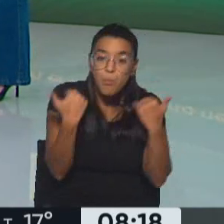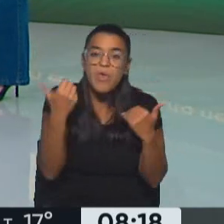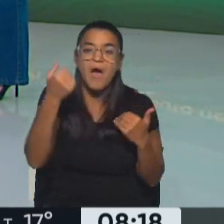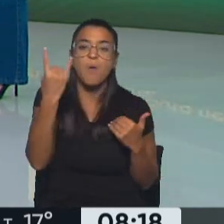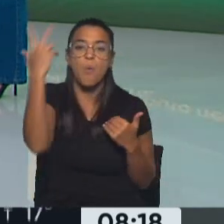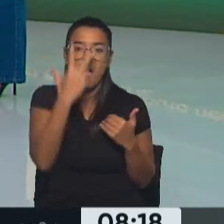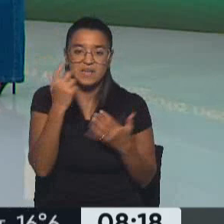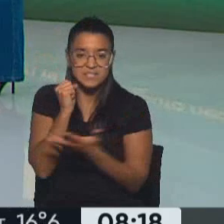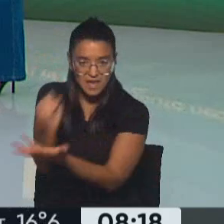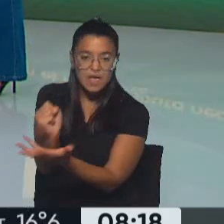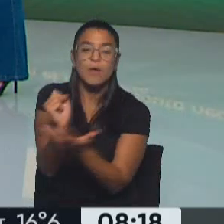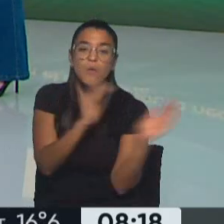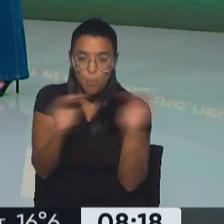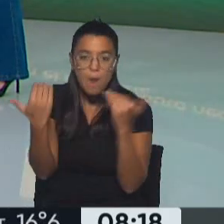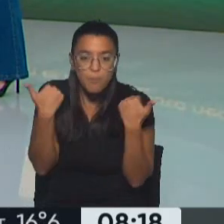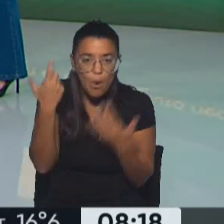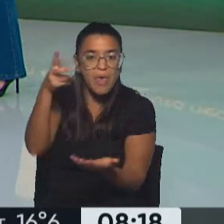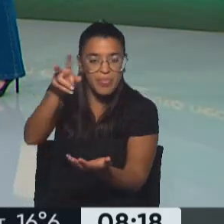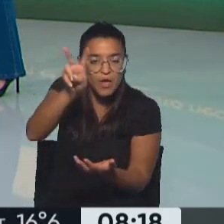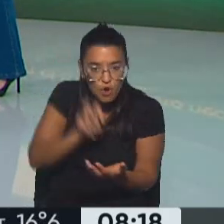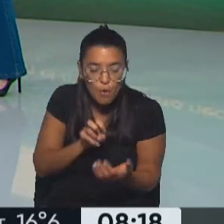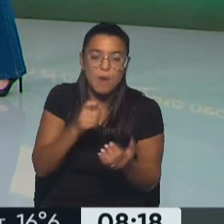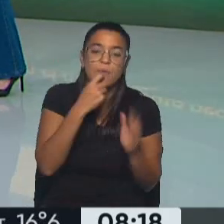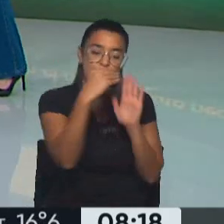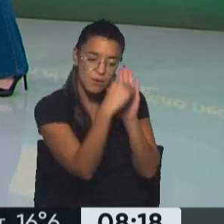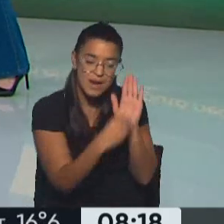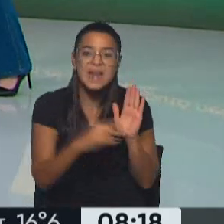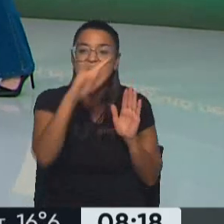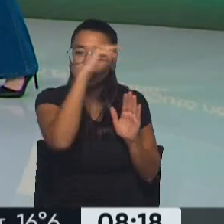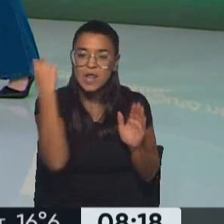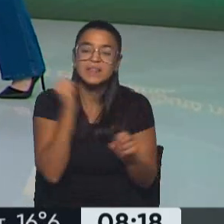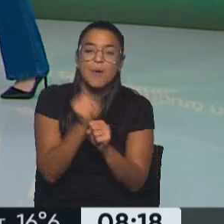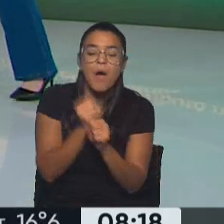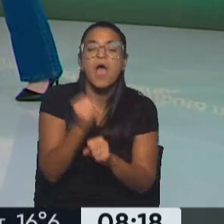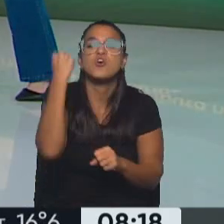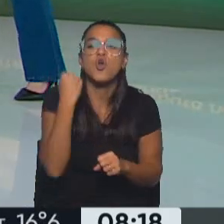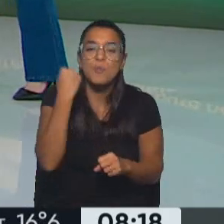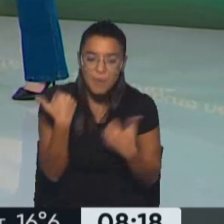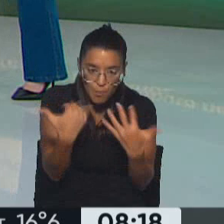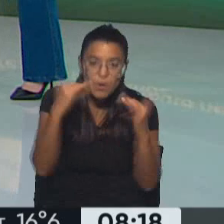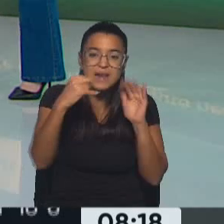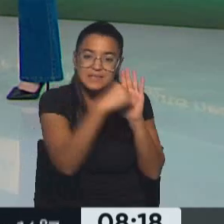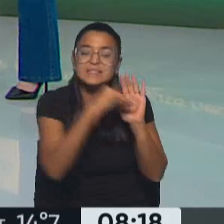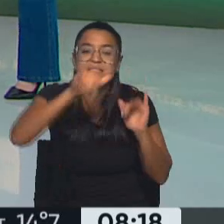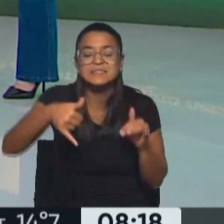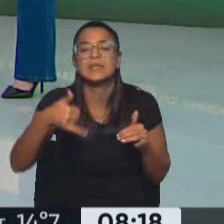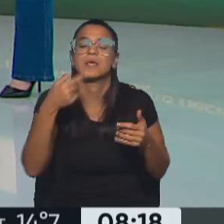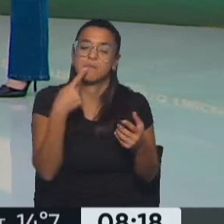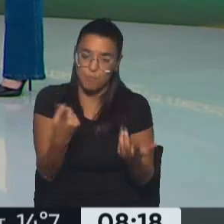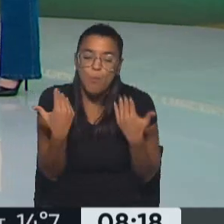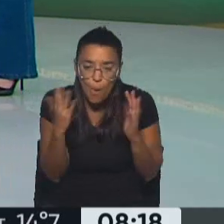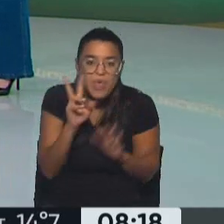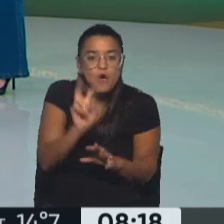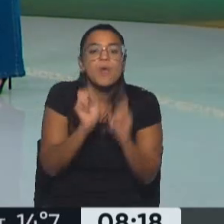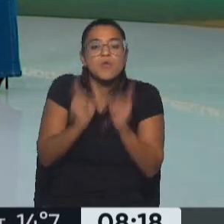con un potenciar trabajo, con estar inscripto en el Registro Nacional de Trabajadores de la Economía Popular. Algunas dudas que habían surgido, digo,